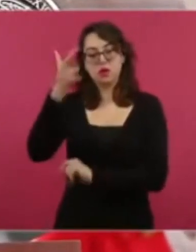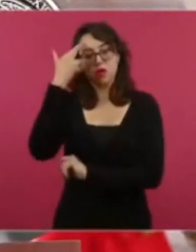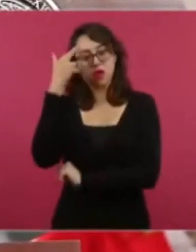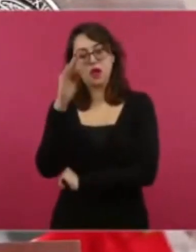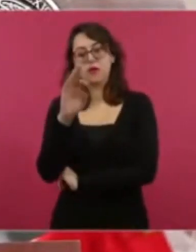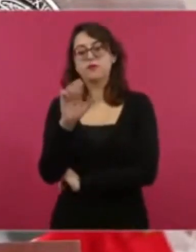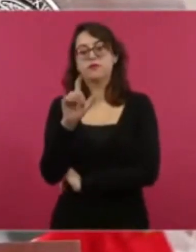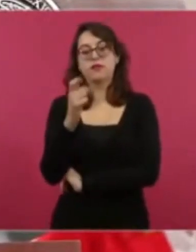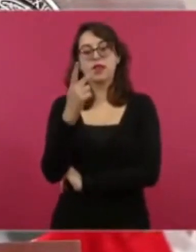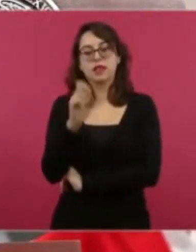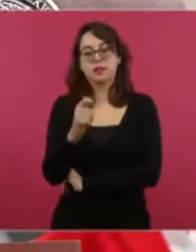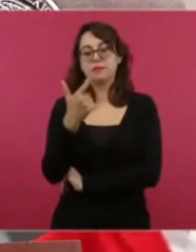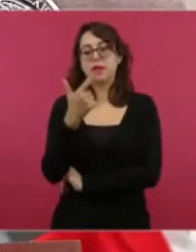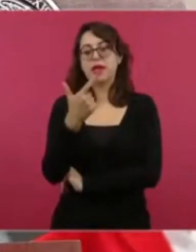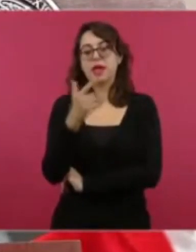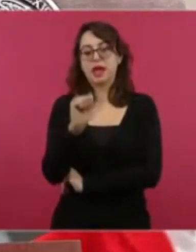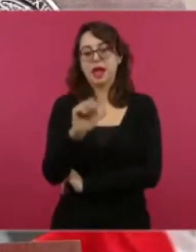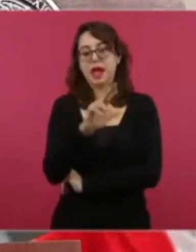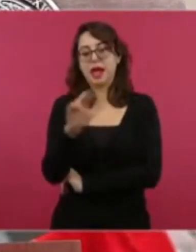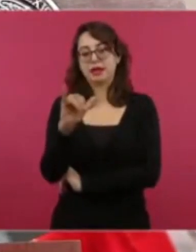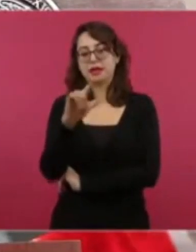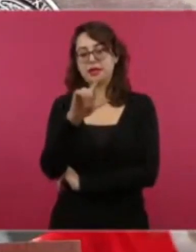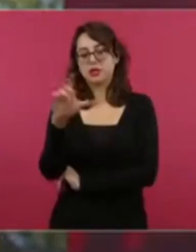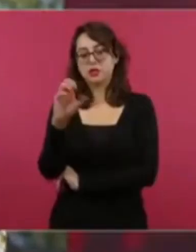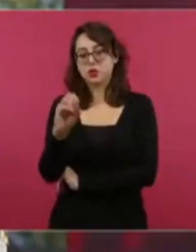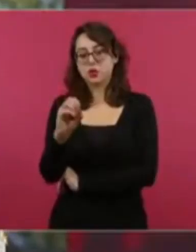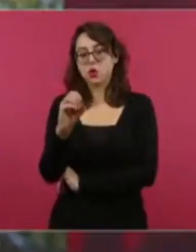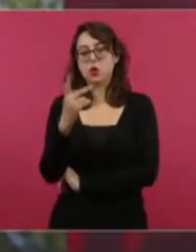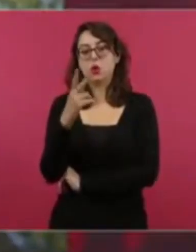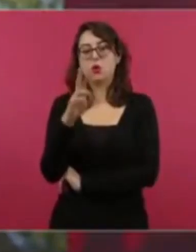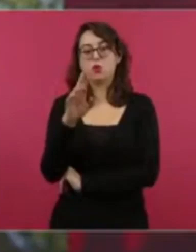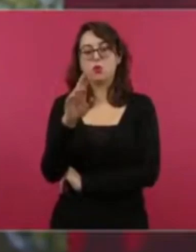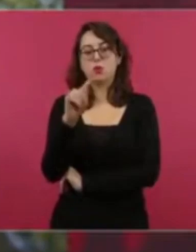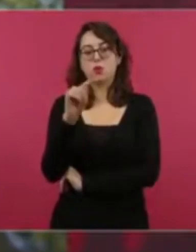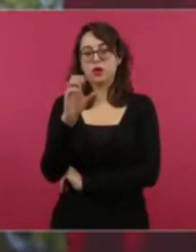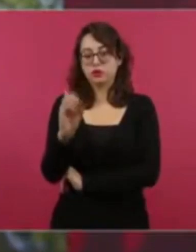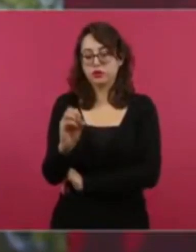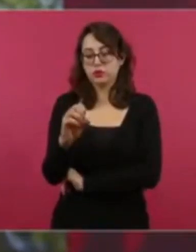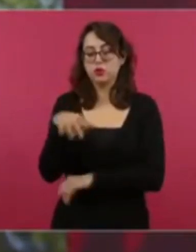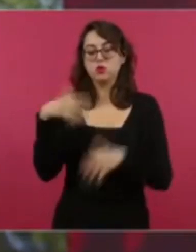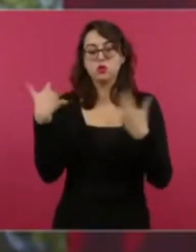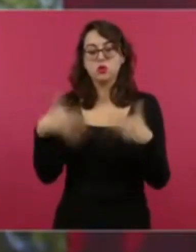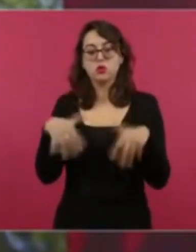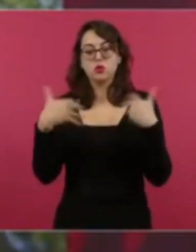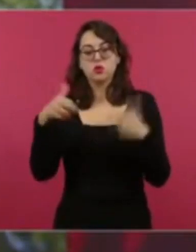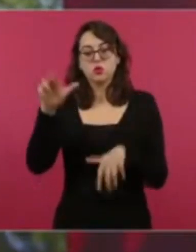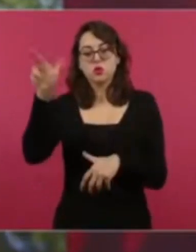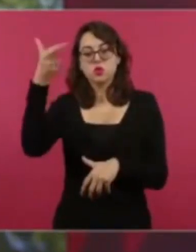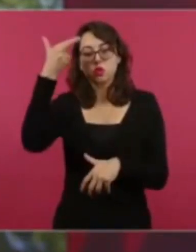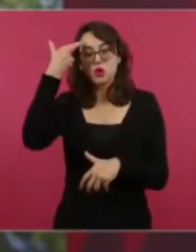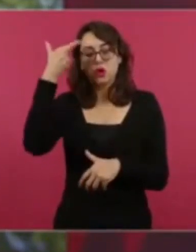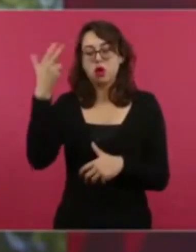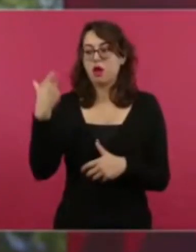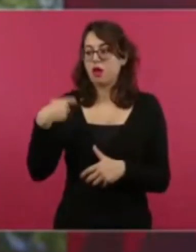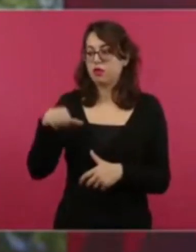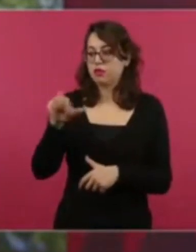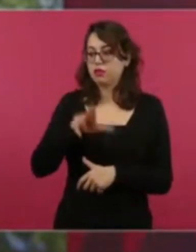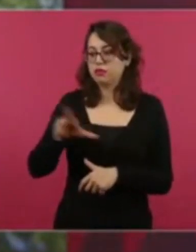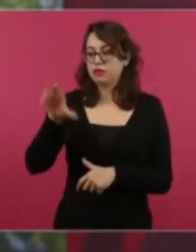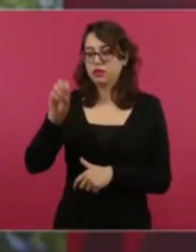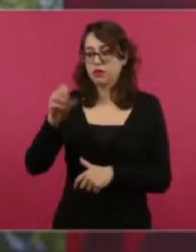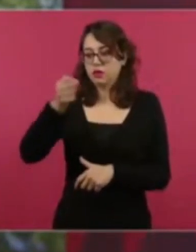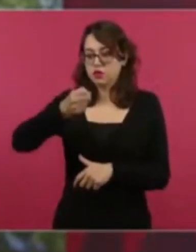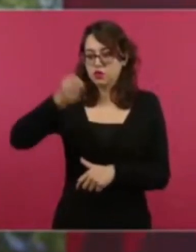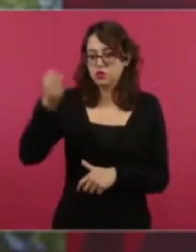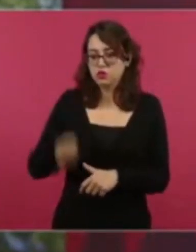porque sentimos esa dedicatoria como una reivindicación histórica, no sólo para Quintana Roo, sino para todo, todo el sureste